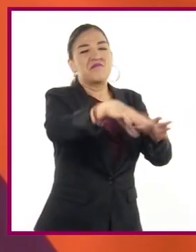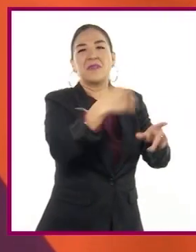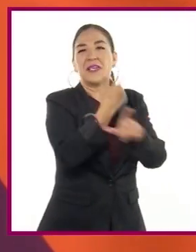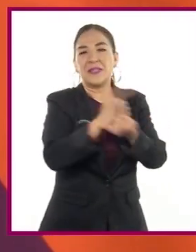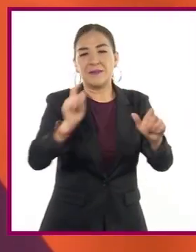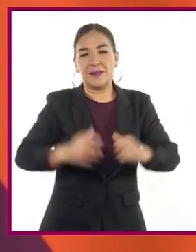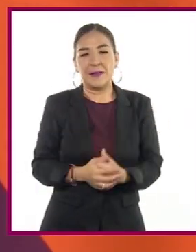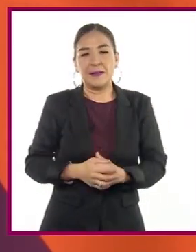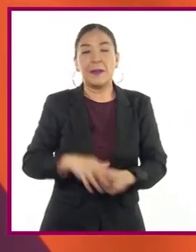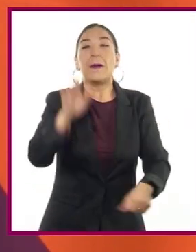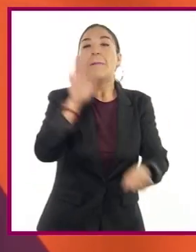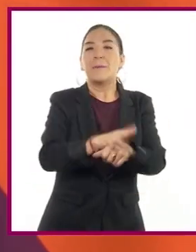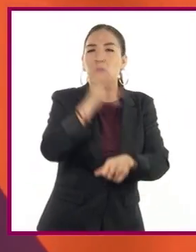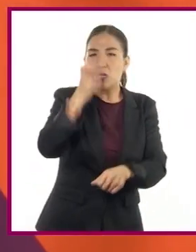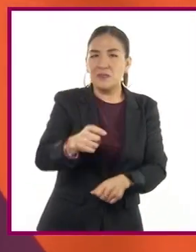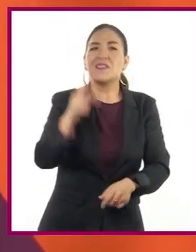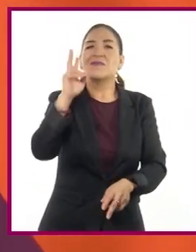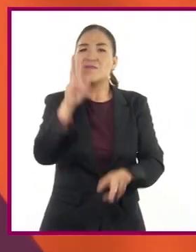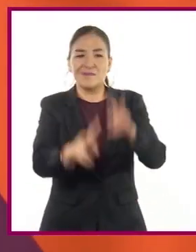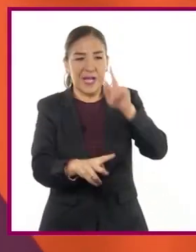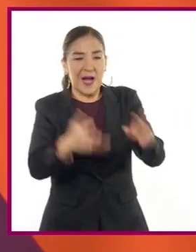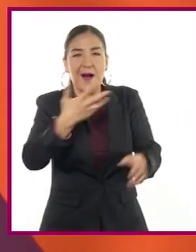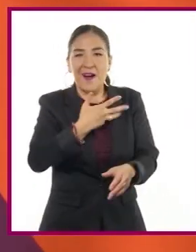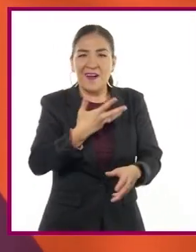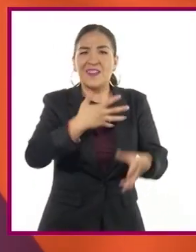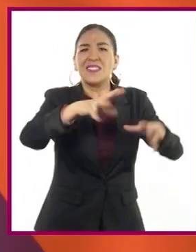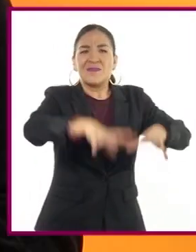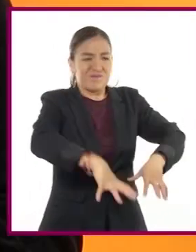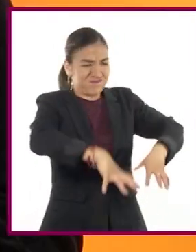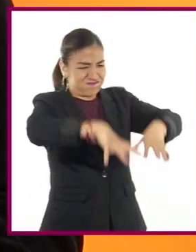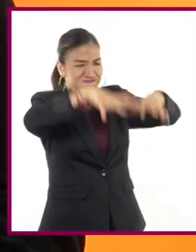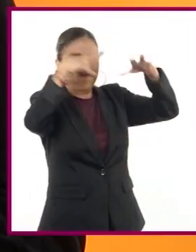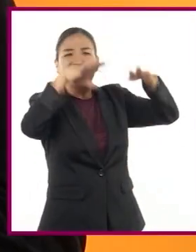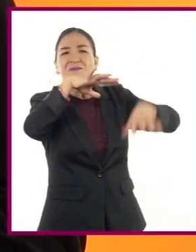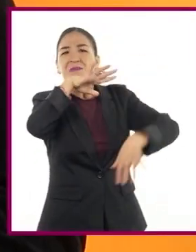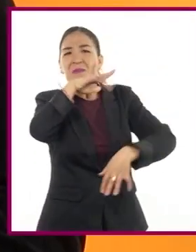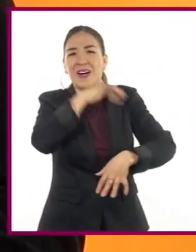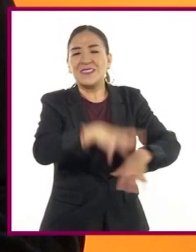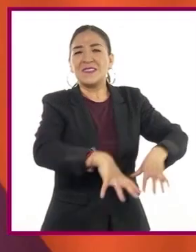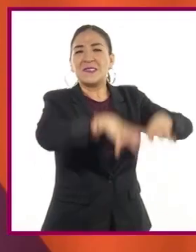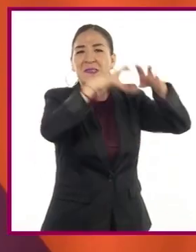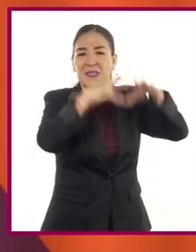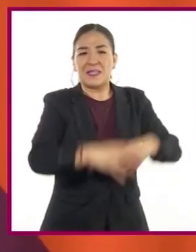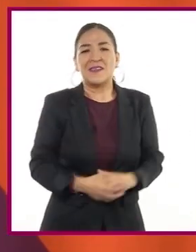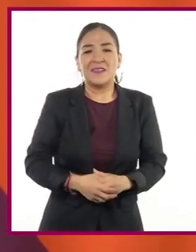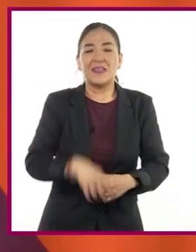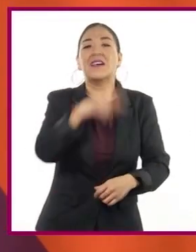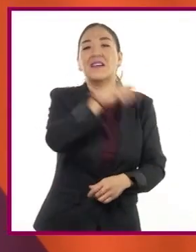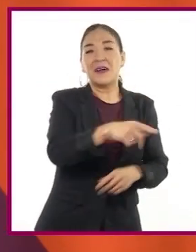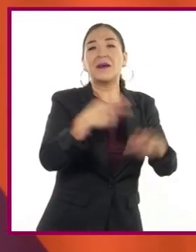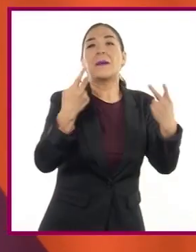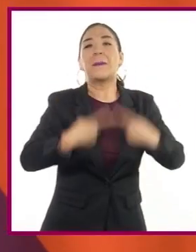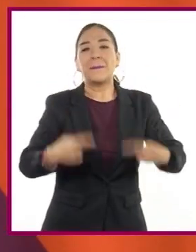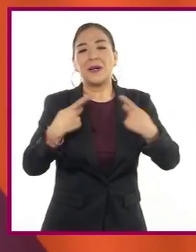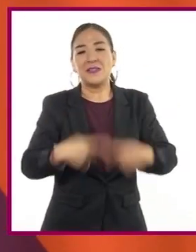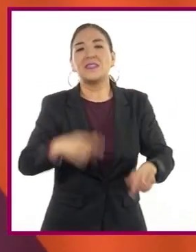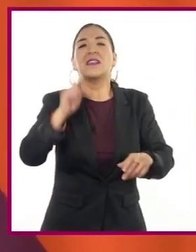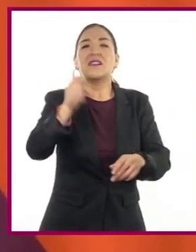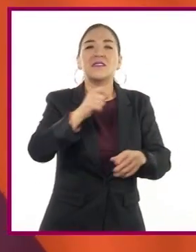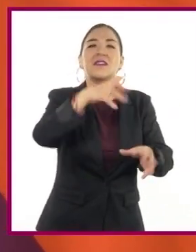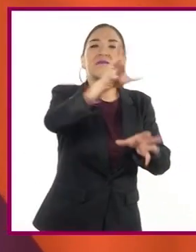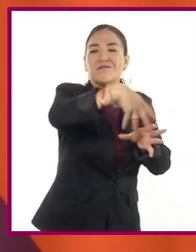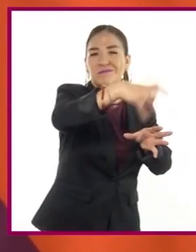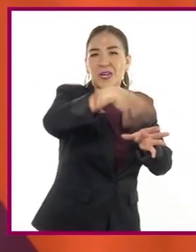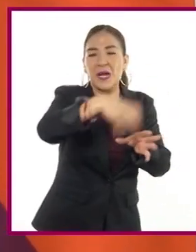Por eso se observan contenedores atiborrados de desperdicios y donde llegan las y los pepenadores